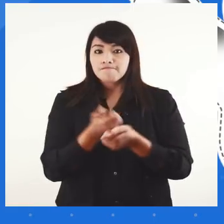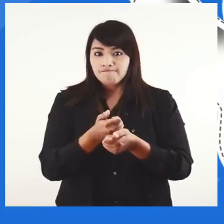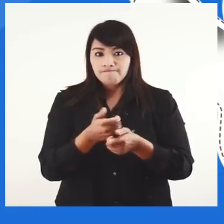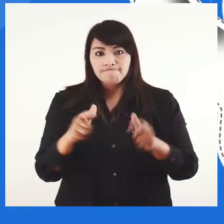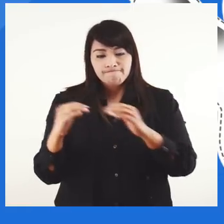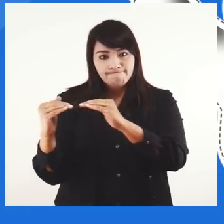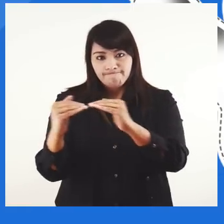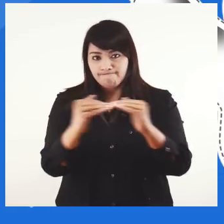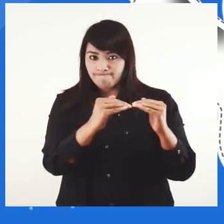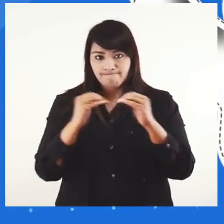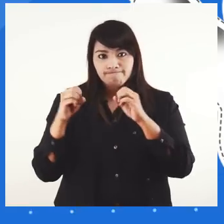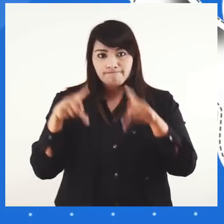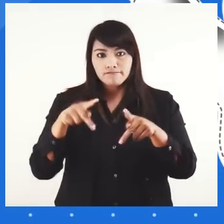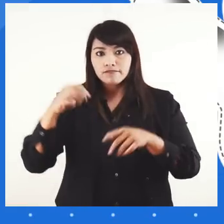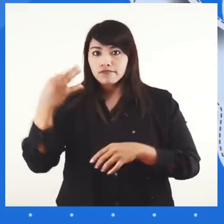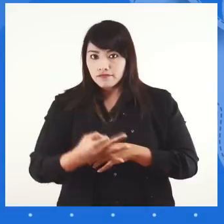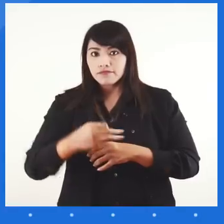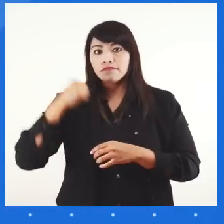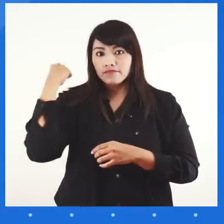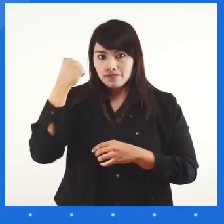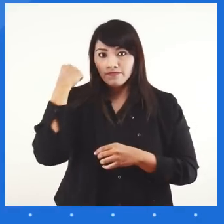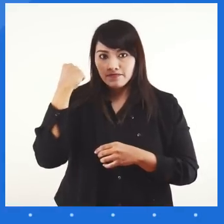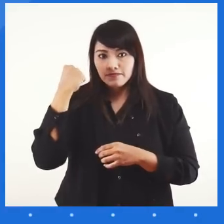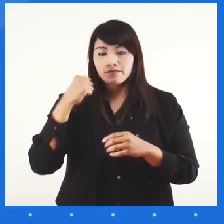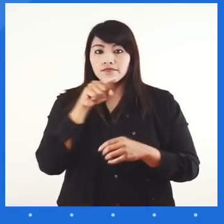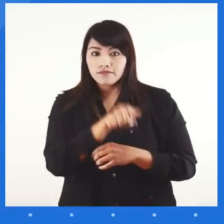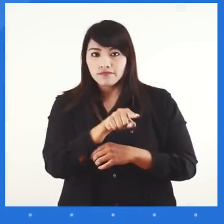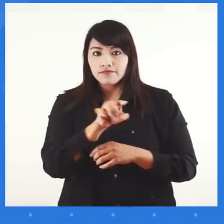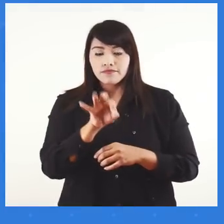deben ser los criterios fundamentales para esta selección.